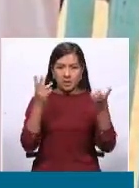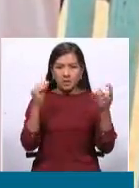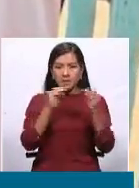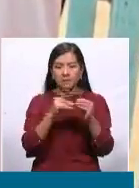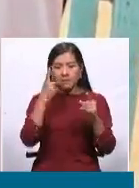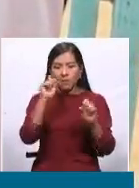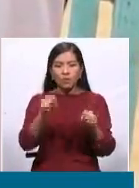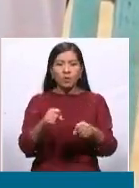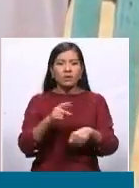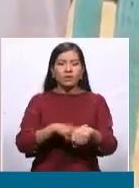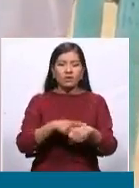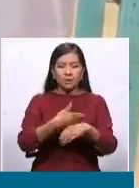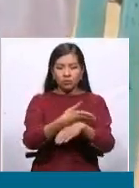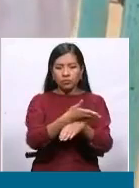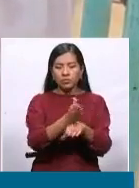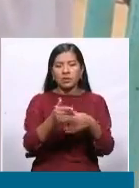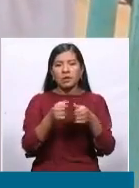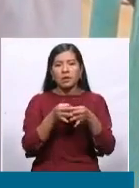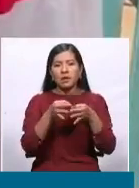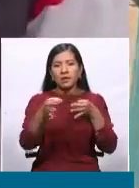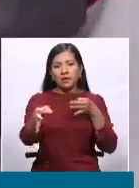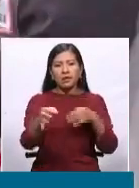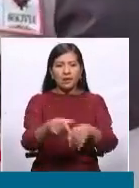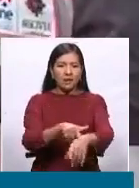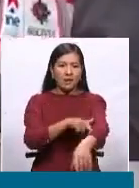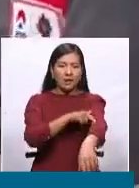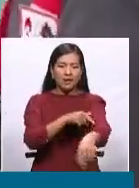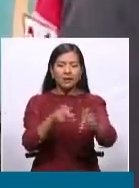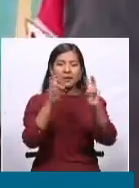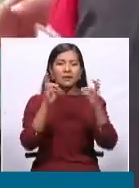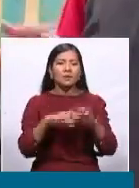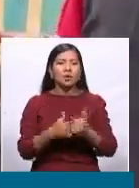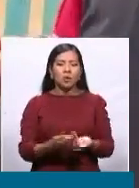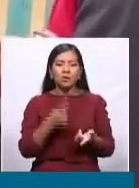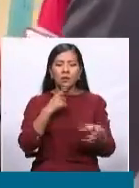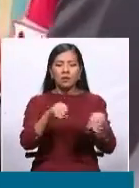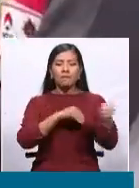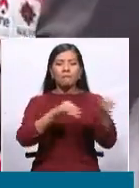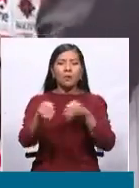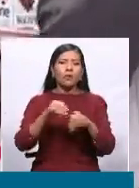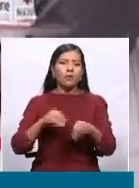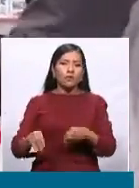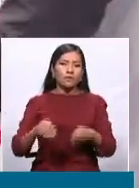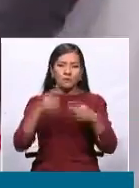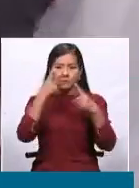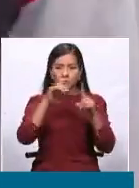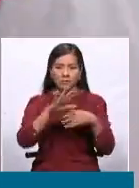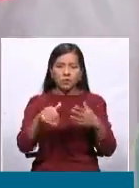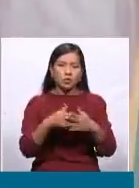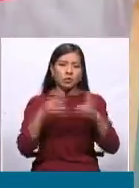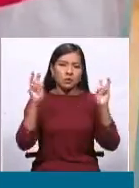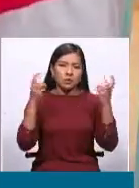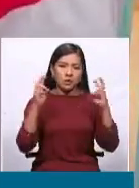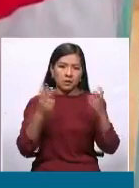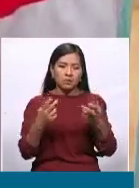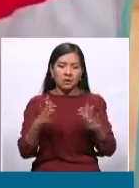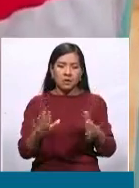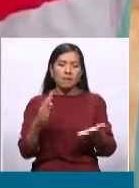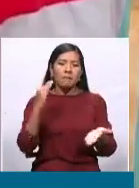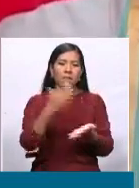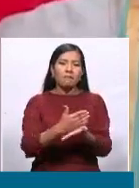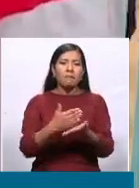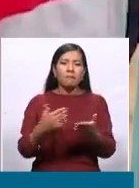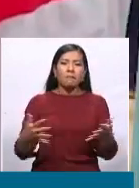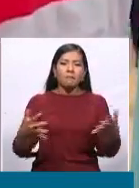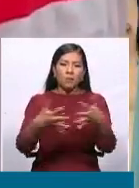ese pretexto, entre comillas, que es la movilización para, o el tema del paro, del